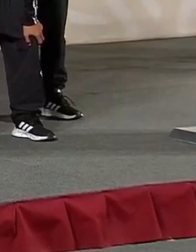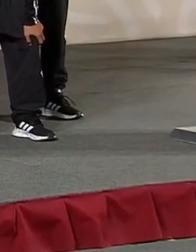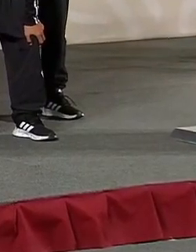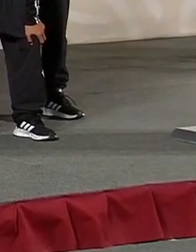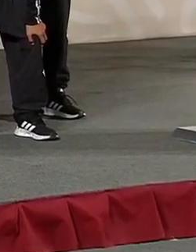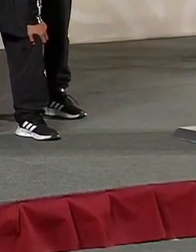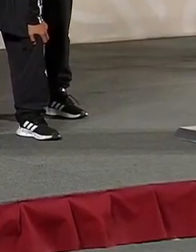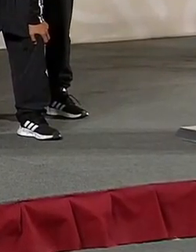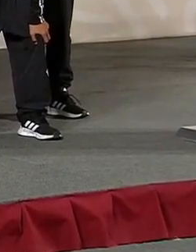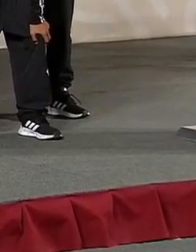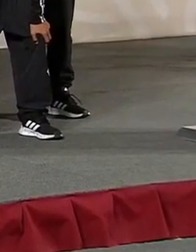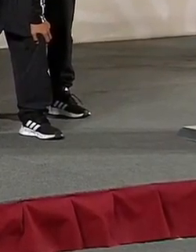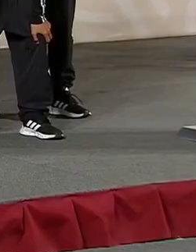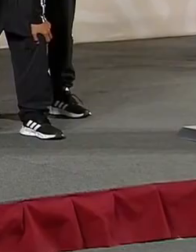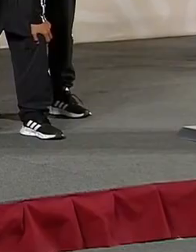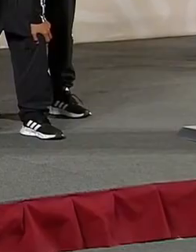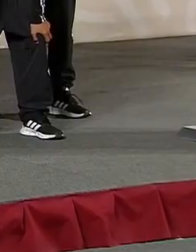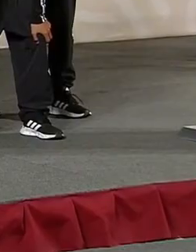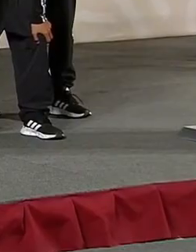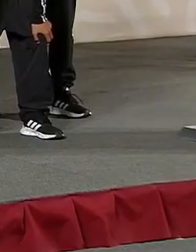Gracias. Muchas gracias.